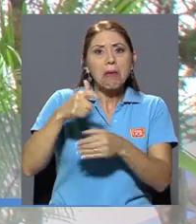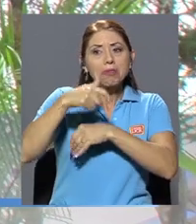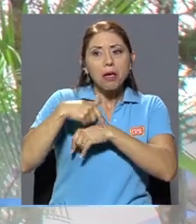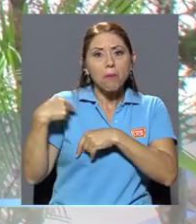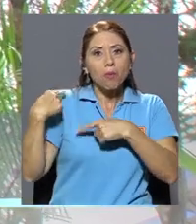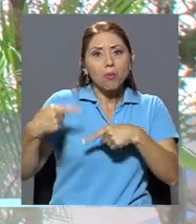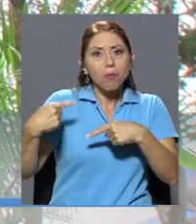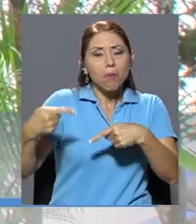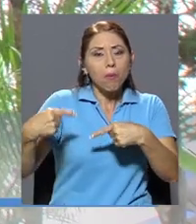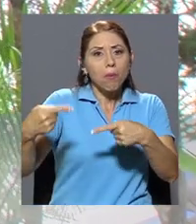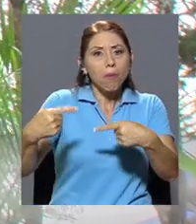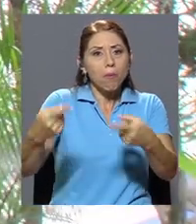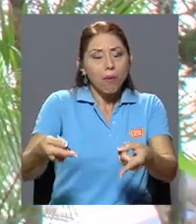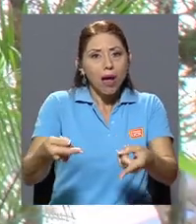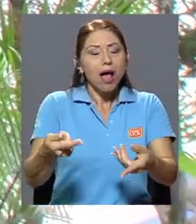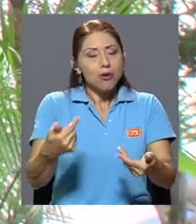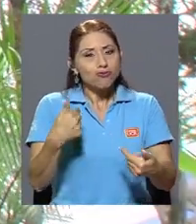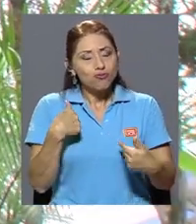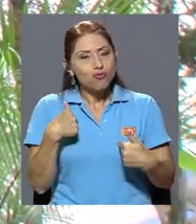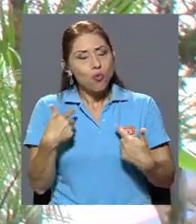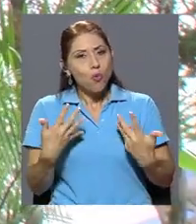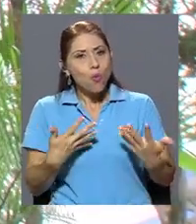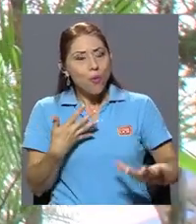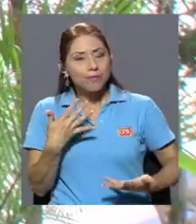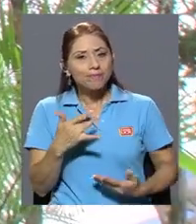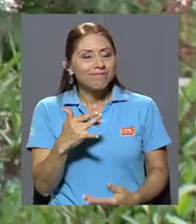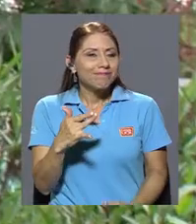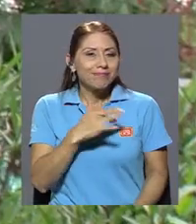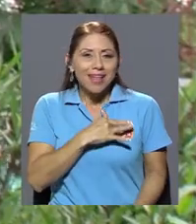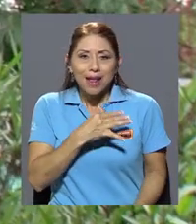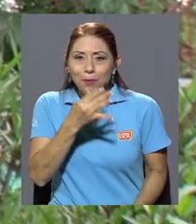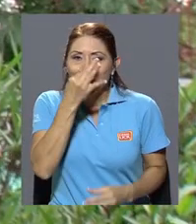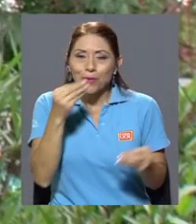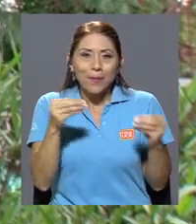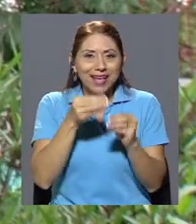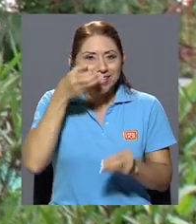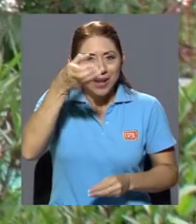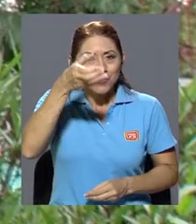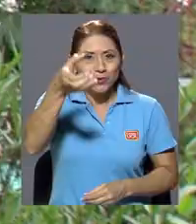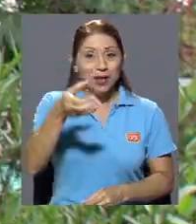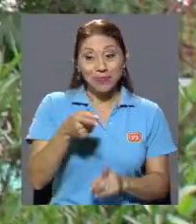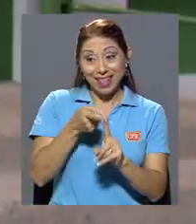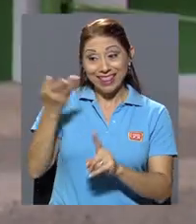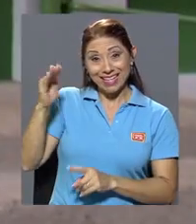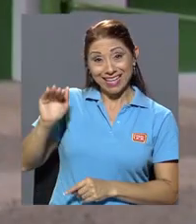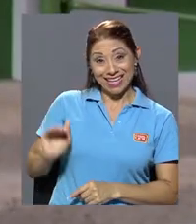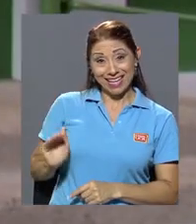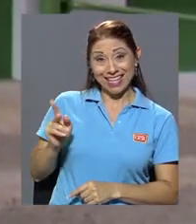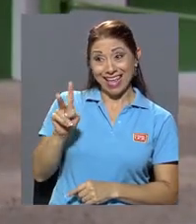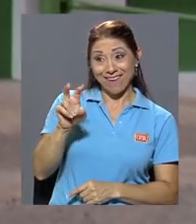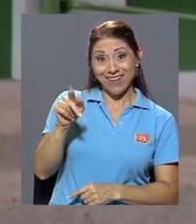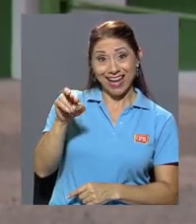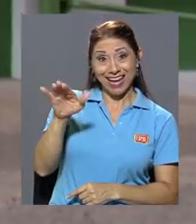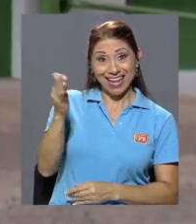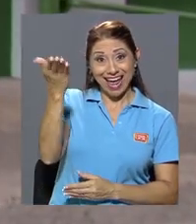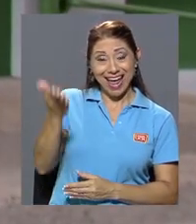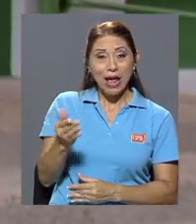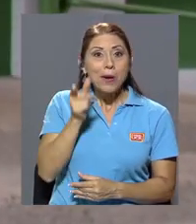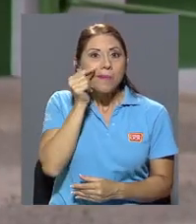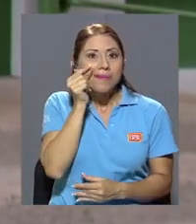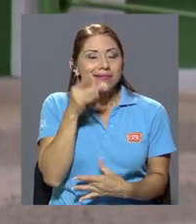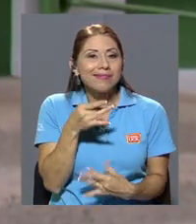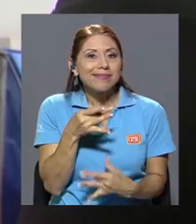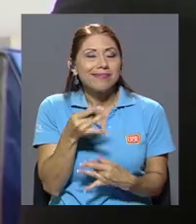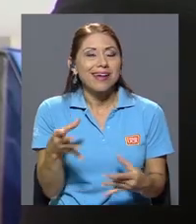pasando el tiempo, pues me fui enamorando más de la cultura. Desde niña, Valeria tenía la curiosidad por